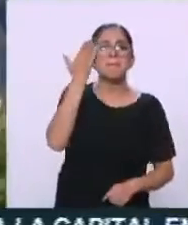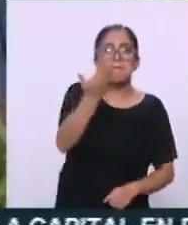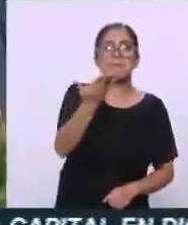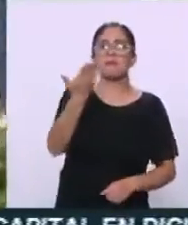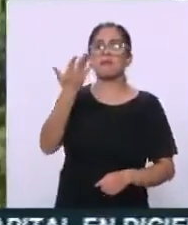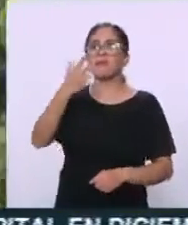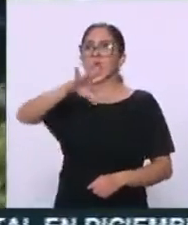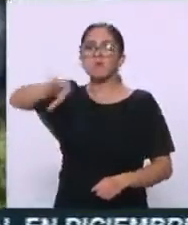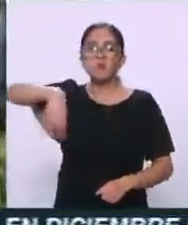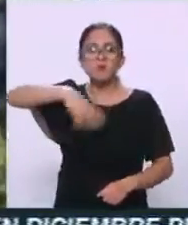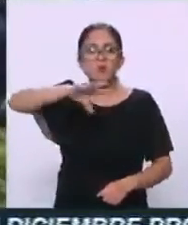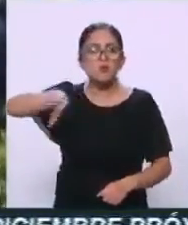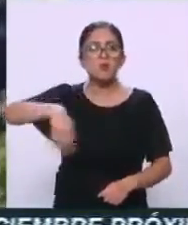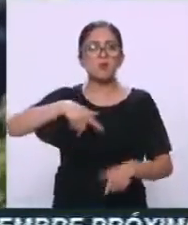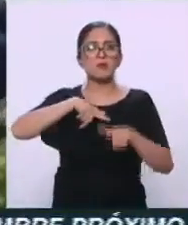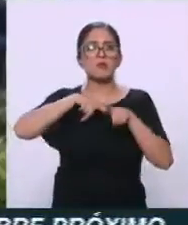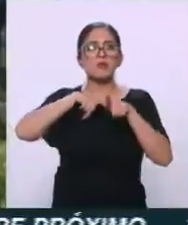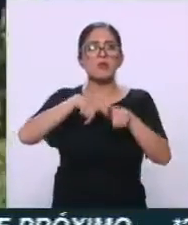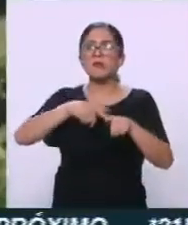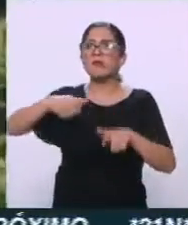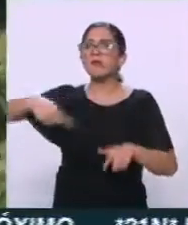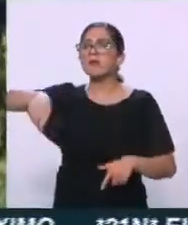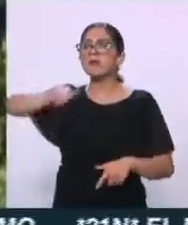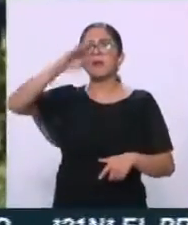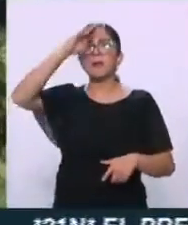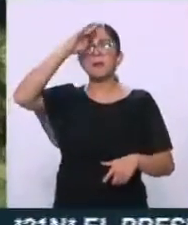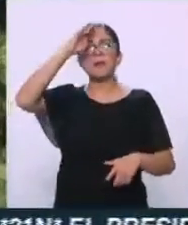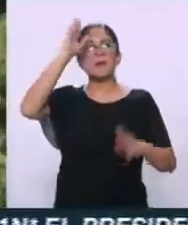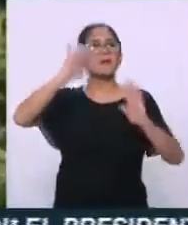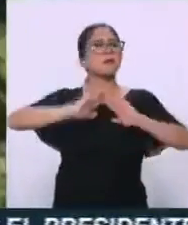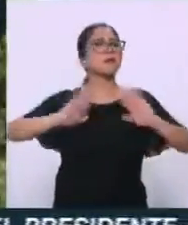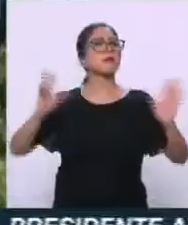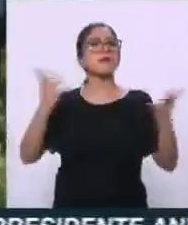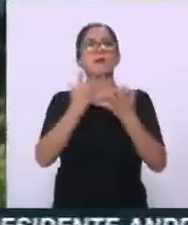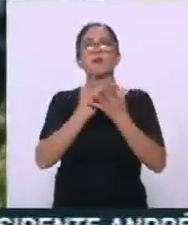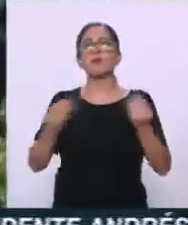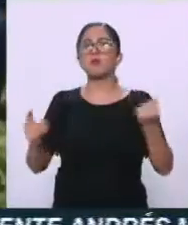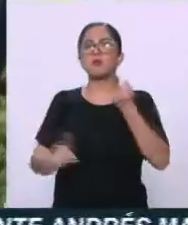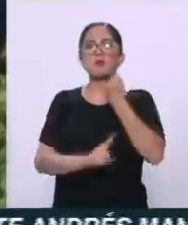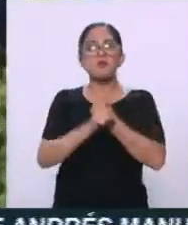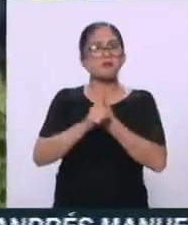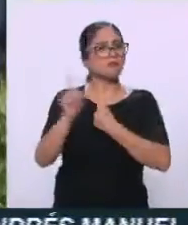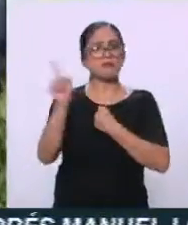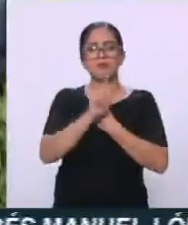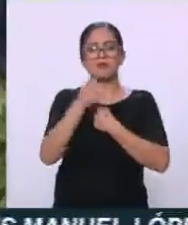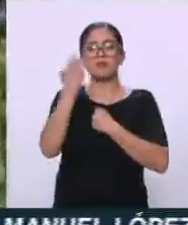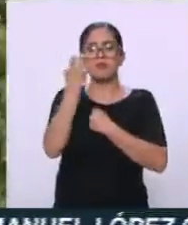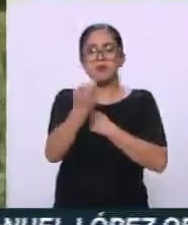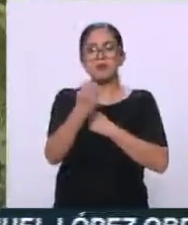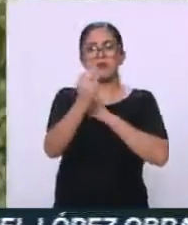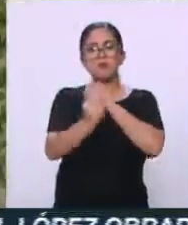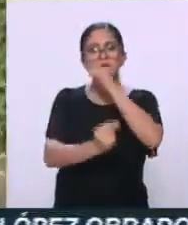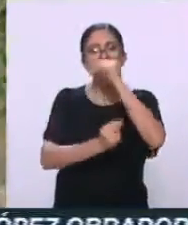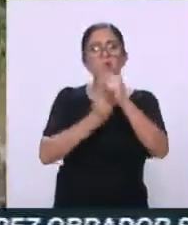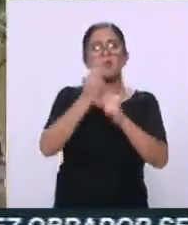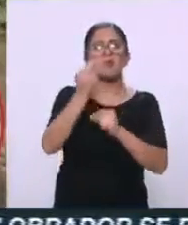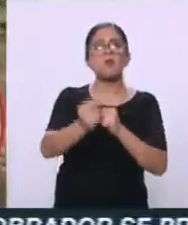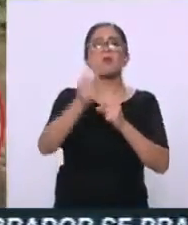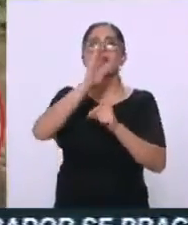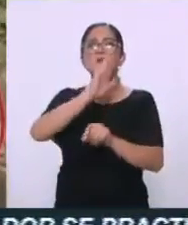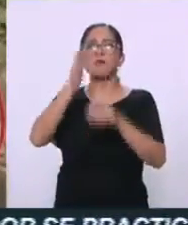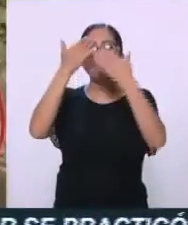búsqueda, no estamos todavía dilucidando el caso, falta mucho, son los primeros resultados que se empiezan a dar,